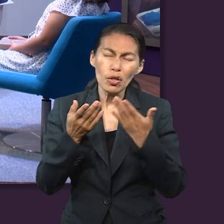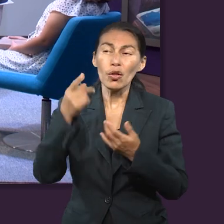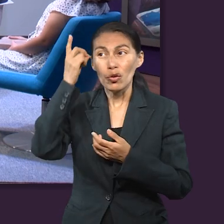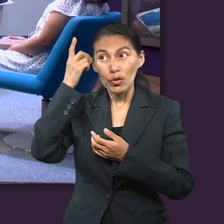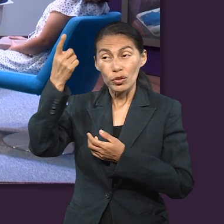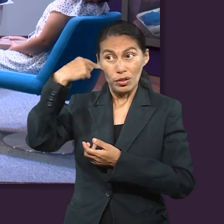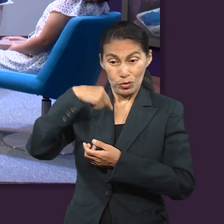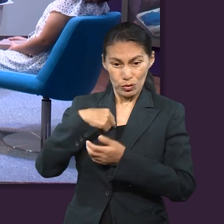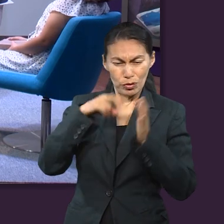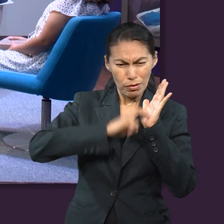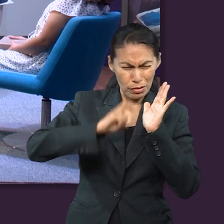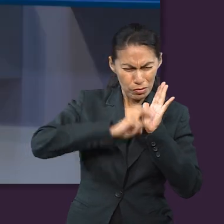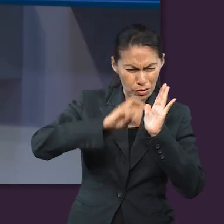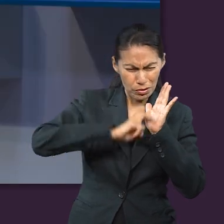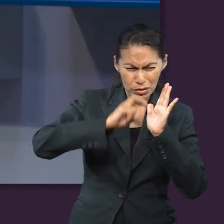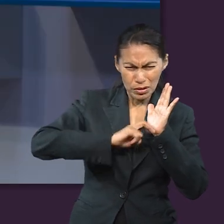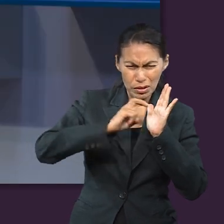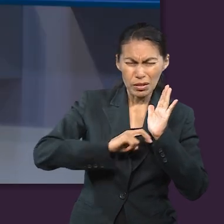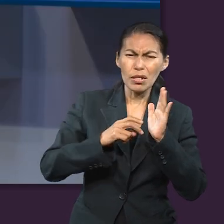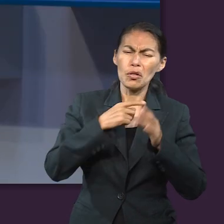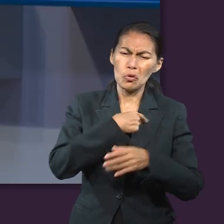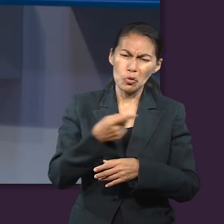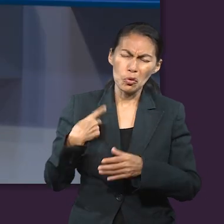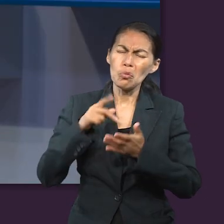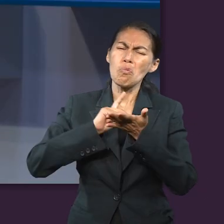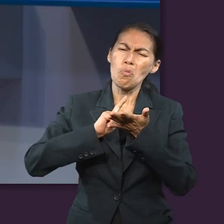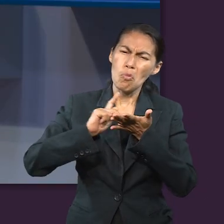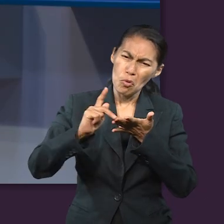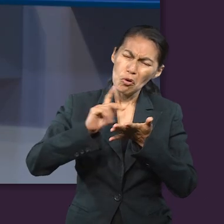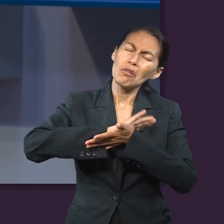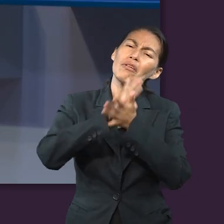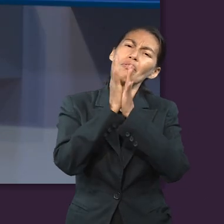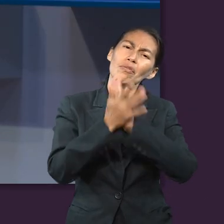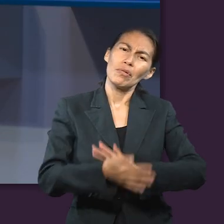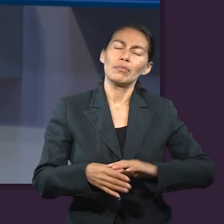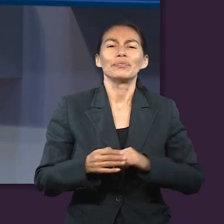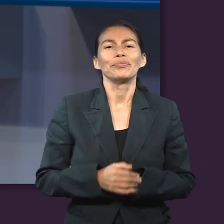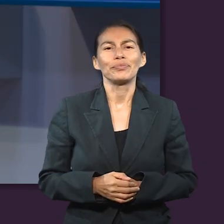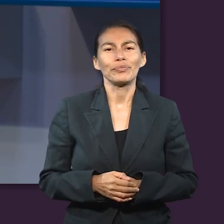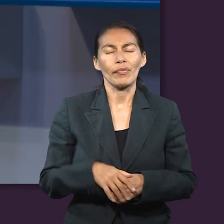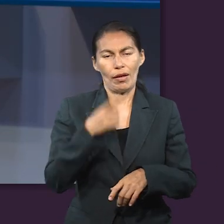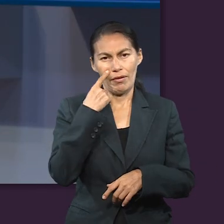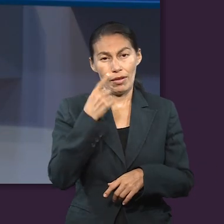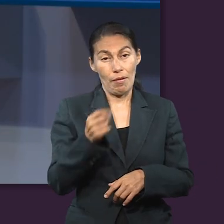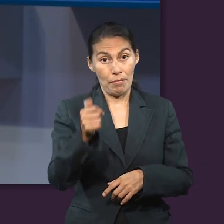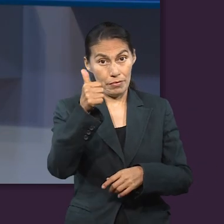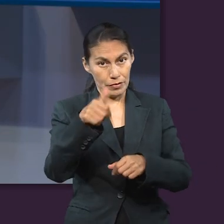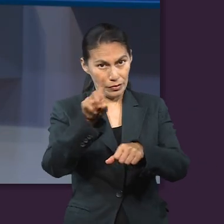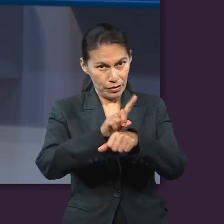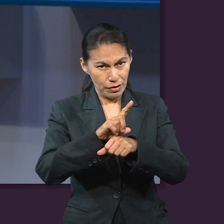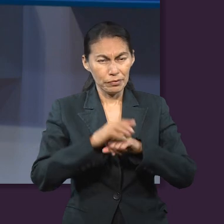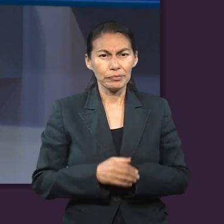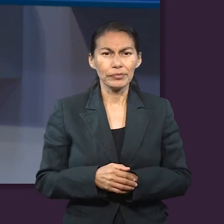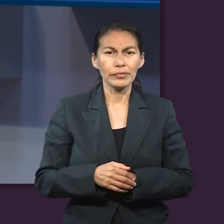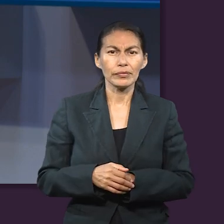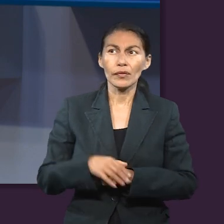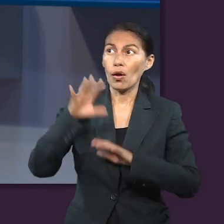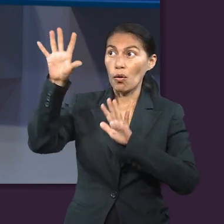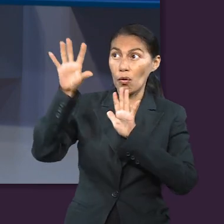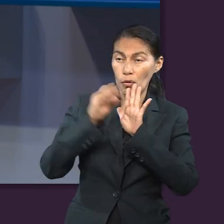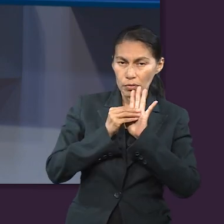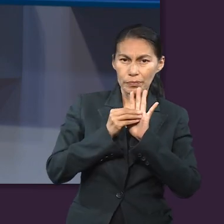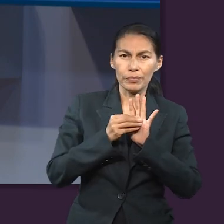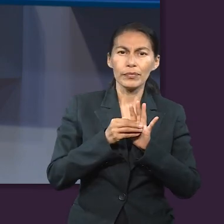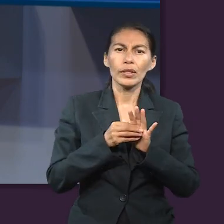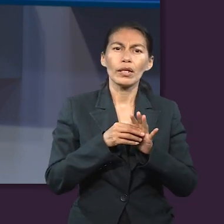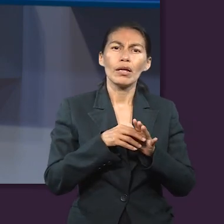Dios nos tiene que limpiar de impurezas, nos tiene que ayudar, nos tiene que reconstruir algunas veces para poder avanzar. Entonces, en el